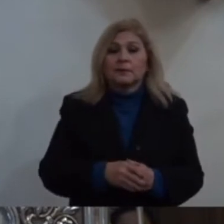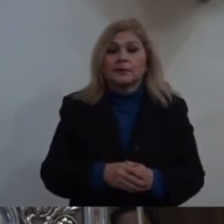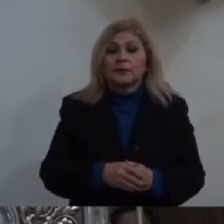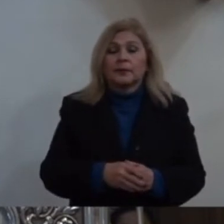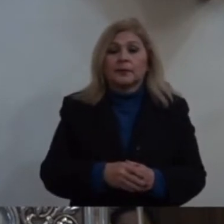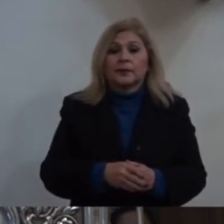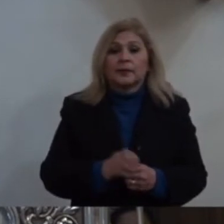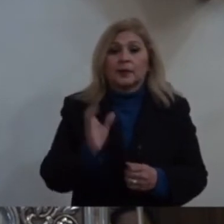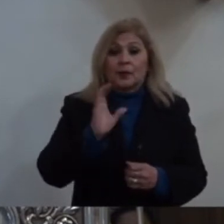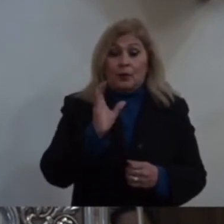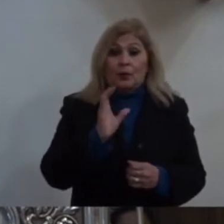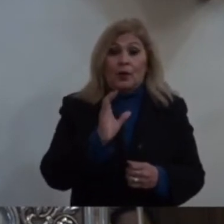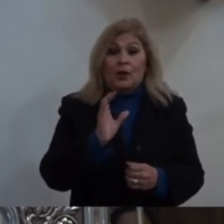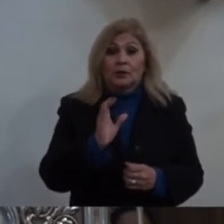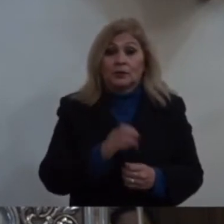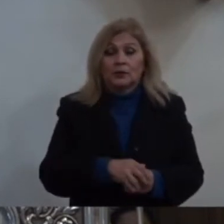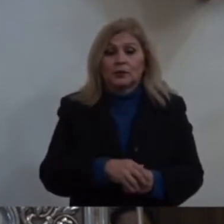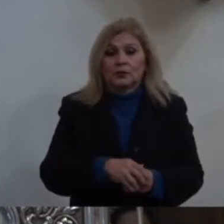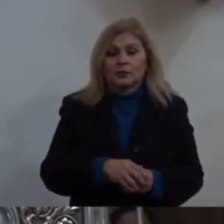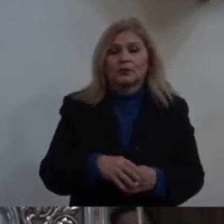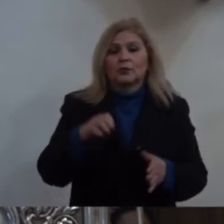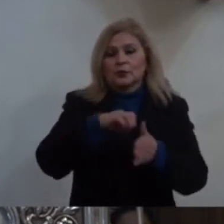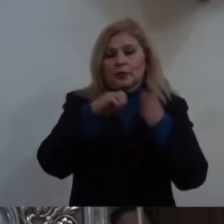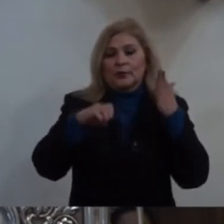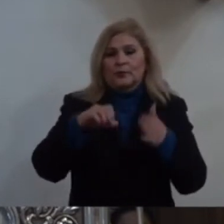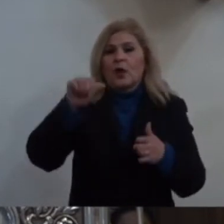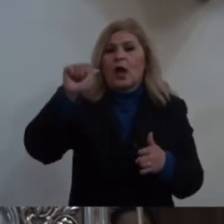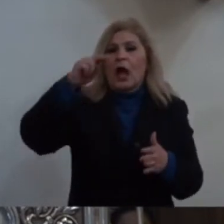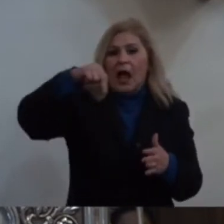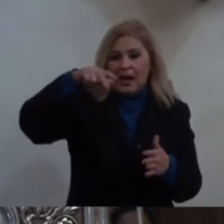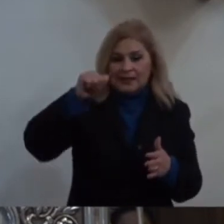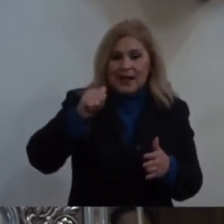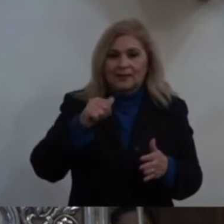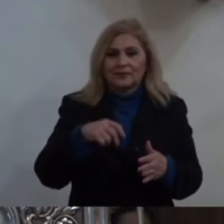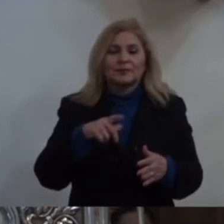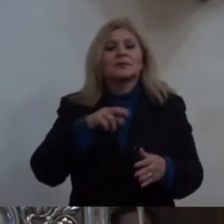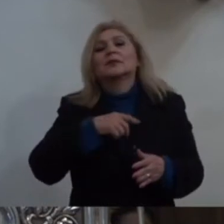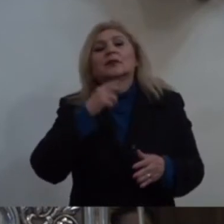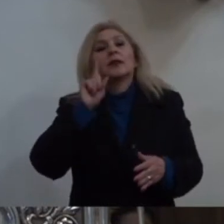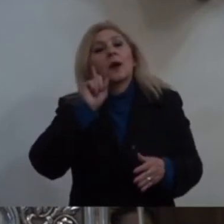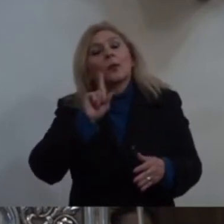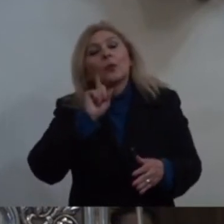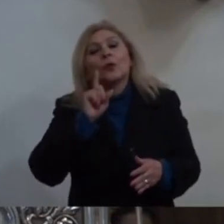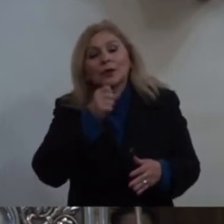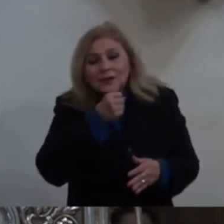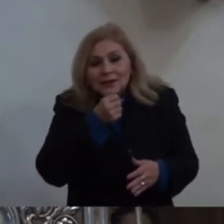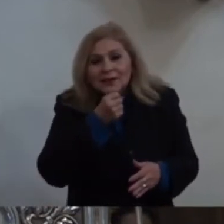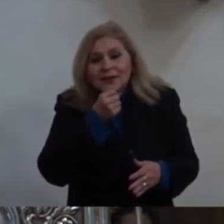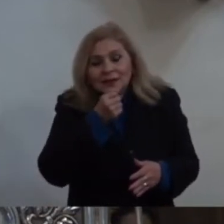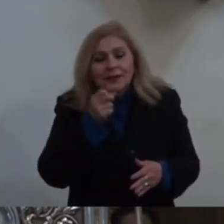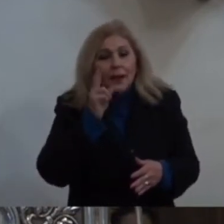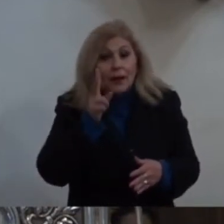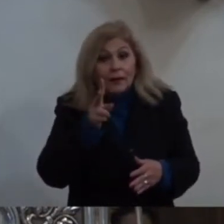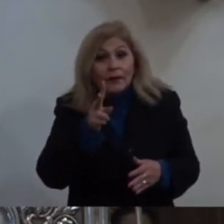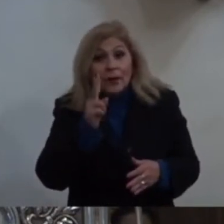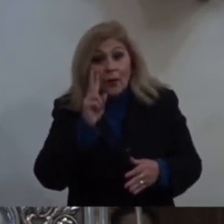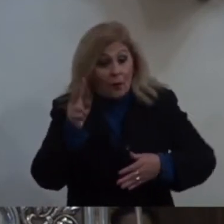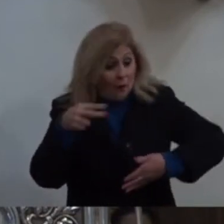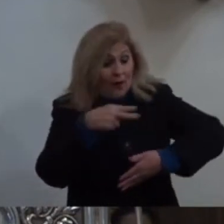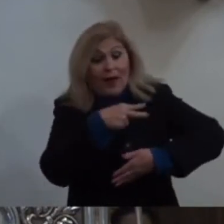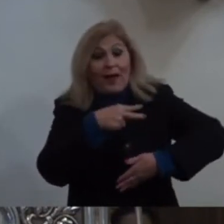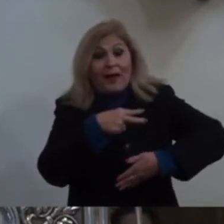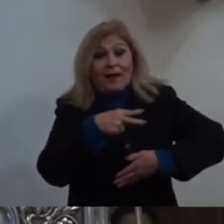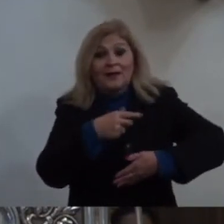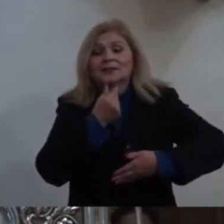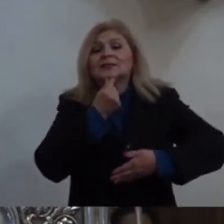Ana La anciana Miró al niño Dice el Evangelio Se puso Hablar